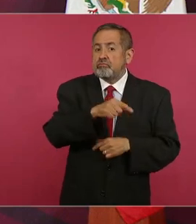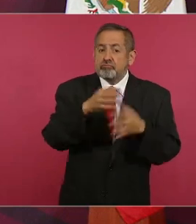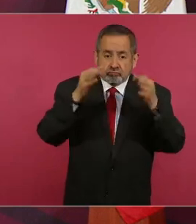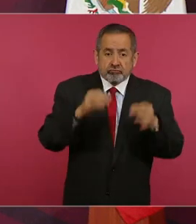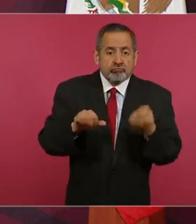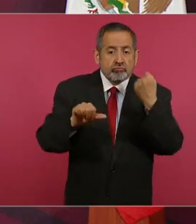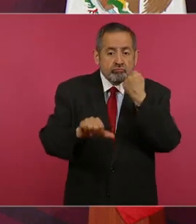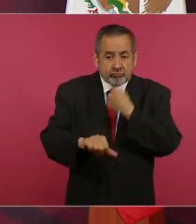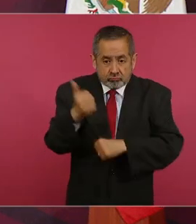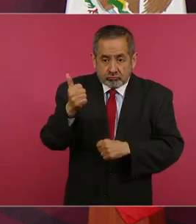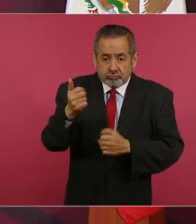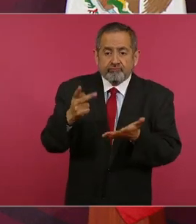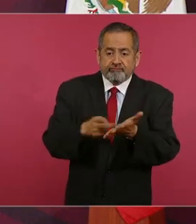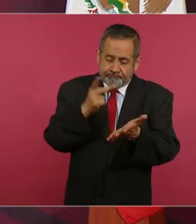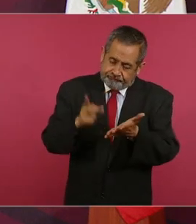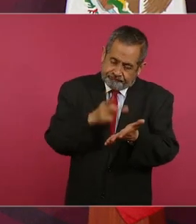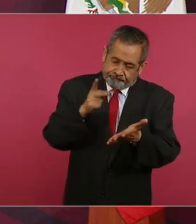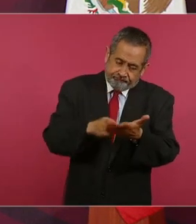presidente de México,